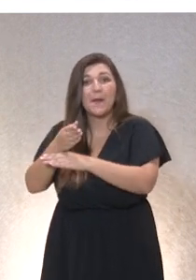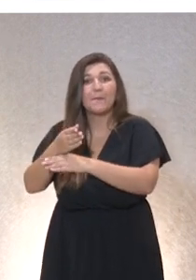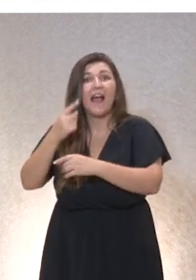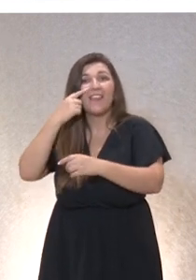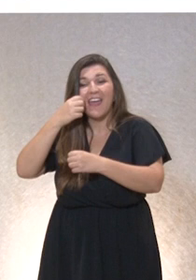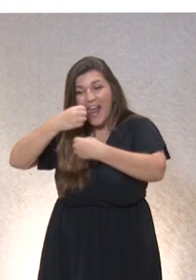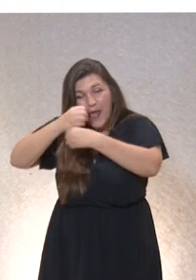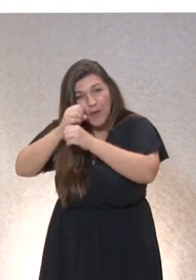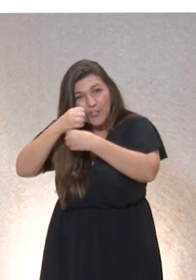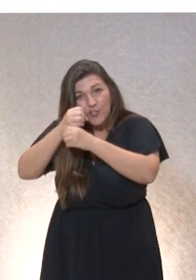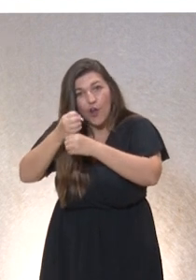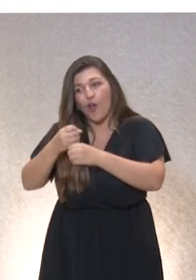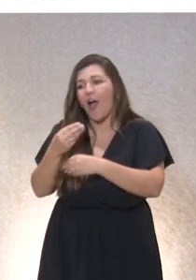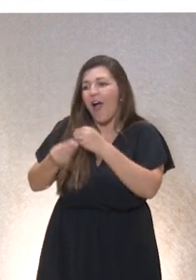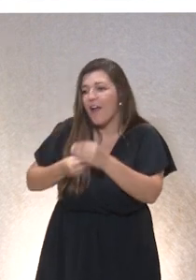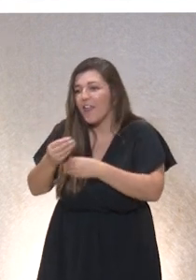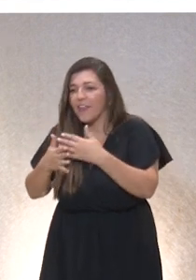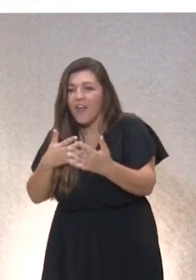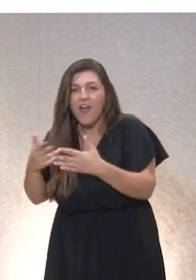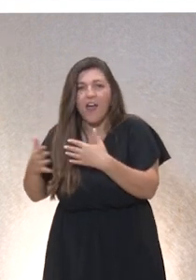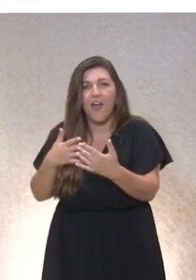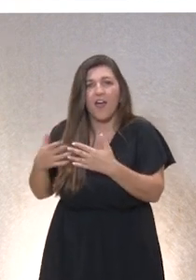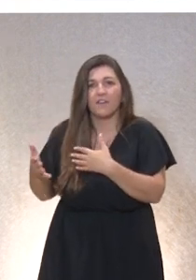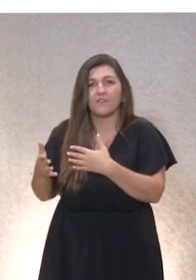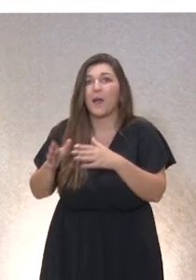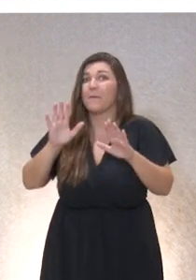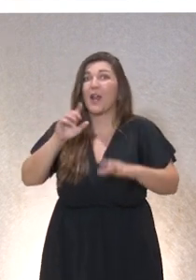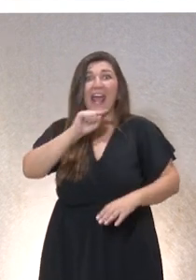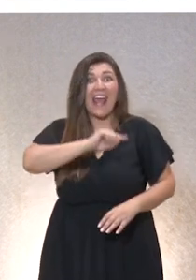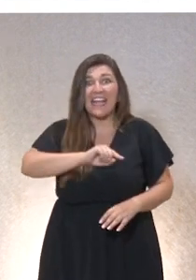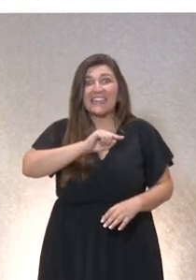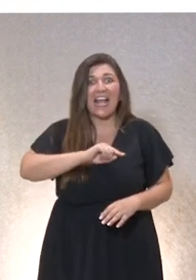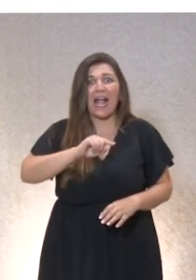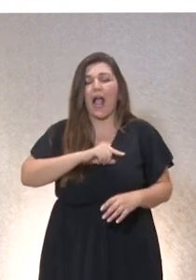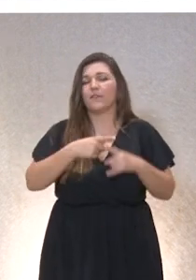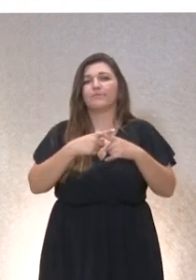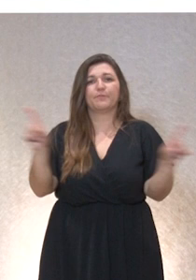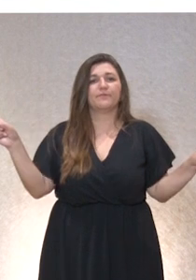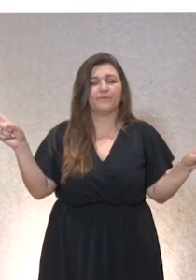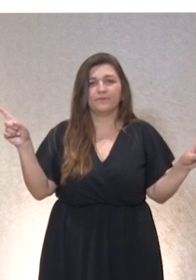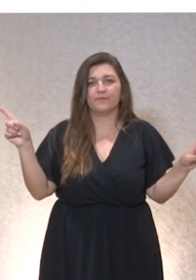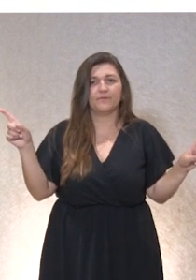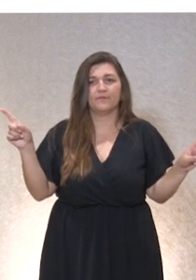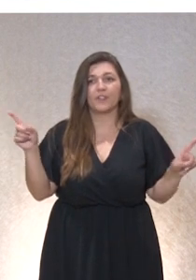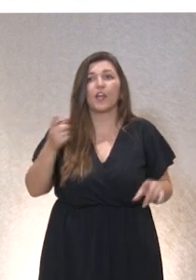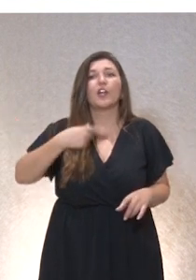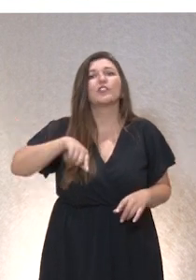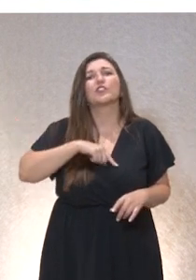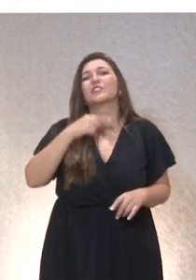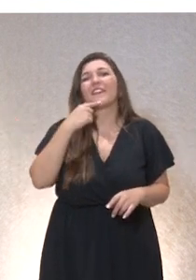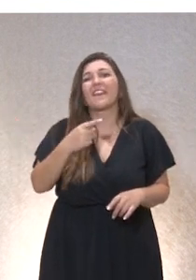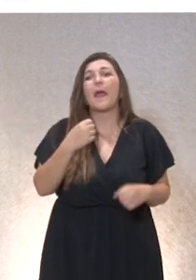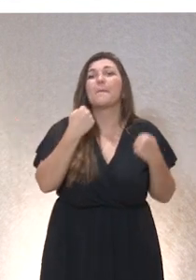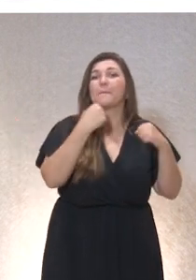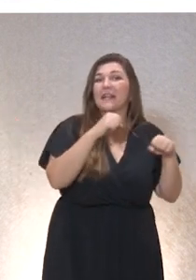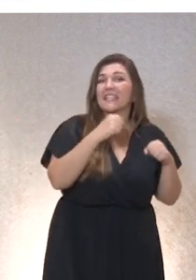física que estudiábamos, en ética eso no funciona así. Cuando decimos que nuestras prácticas